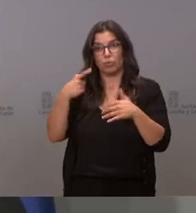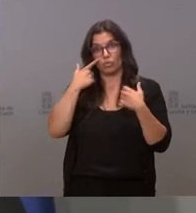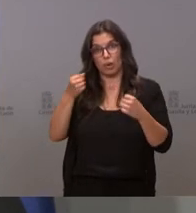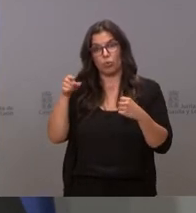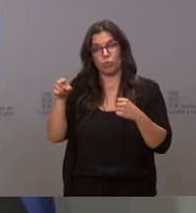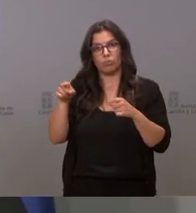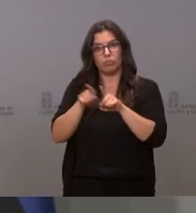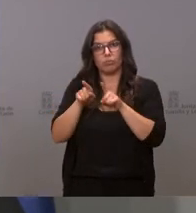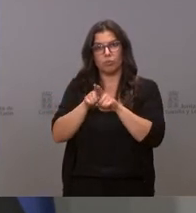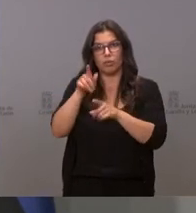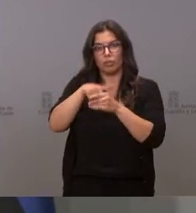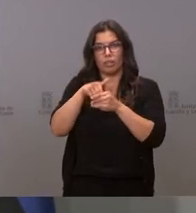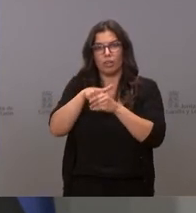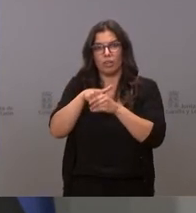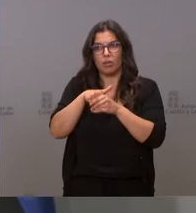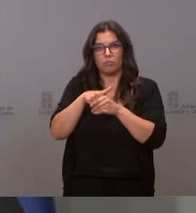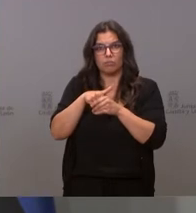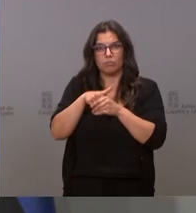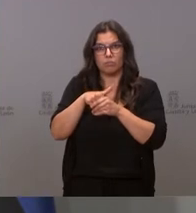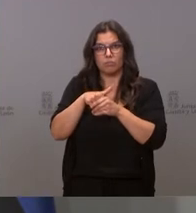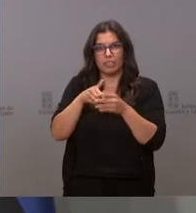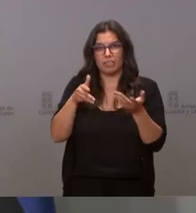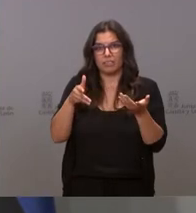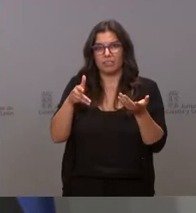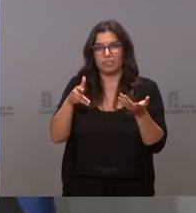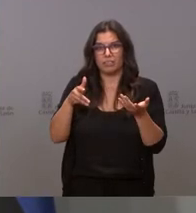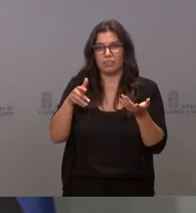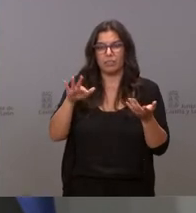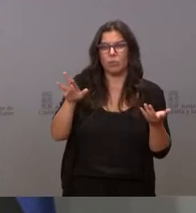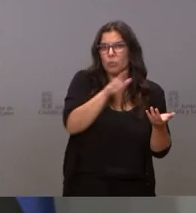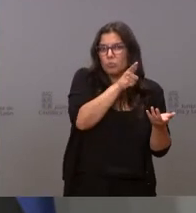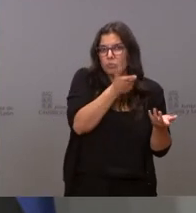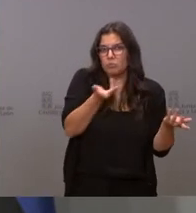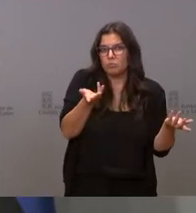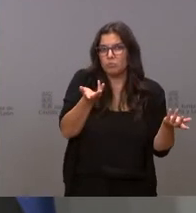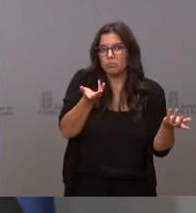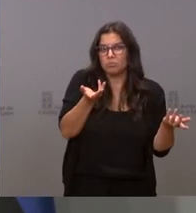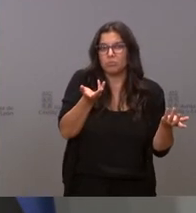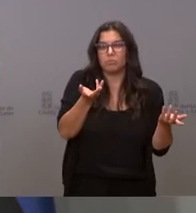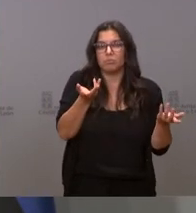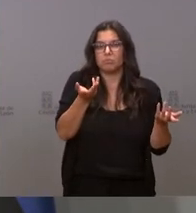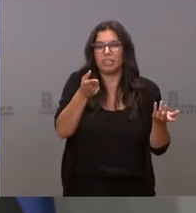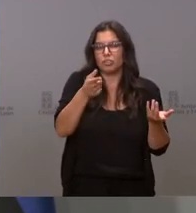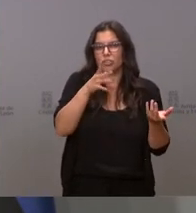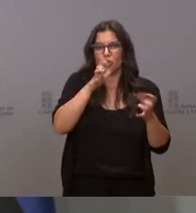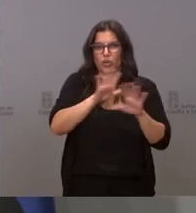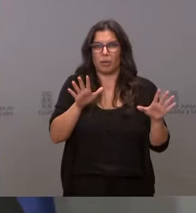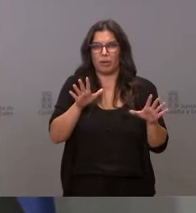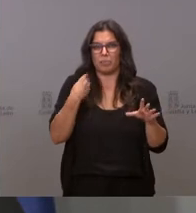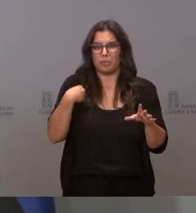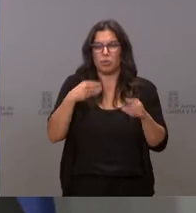Esto empieza a ser absolutamente inaceptable. La historia de la pandemia